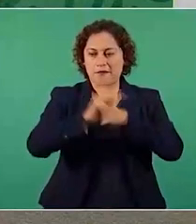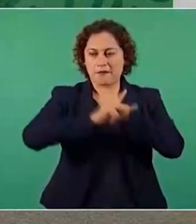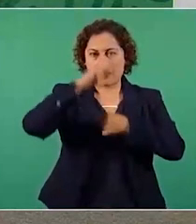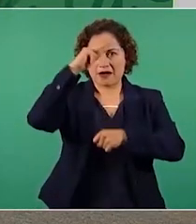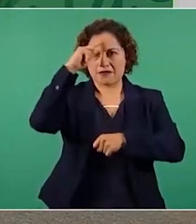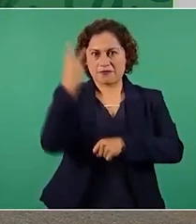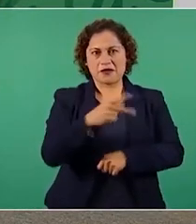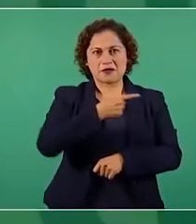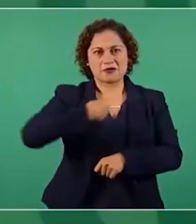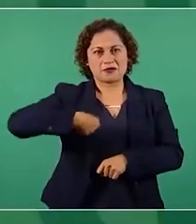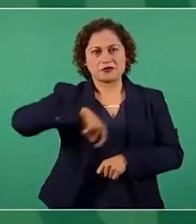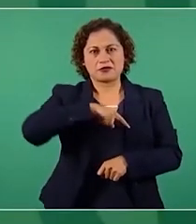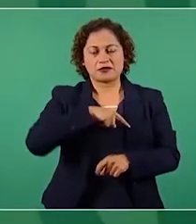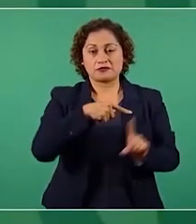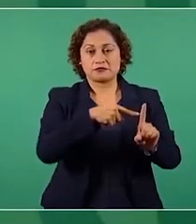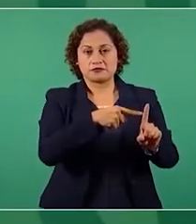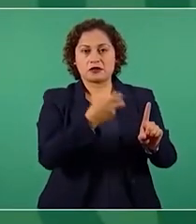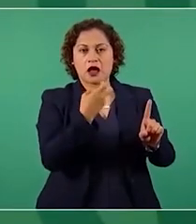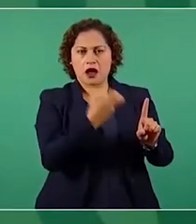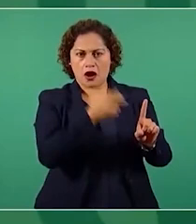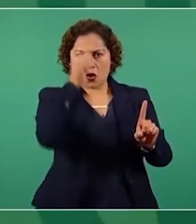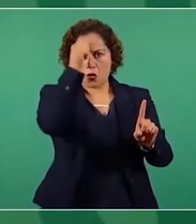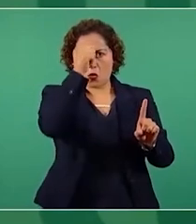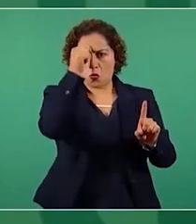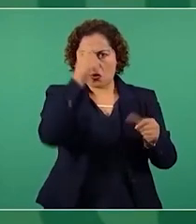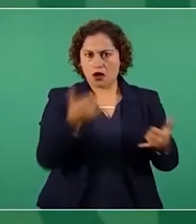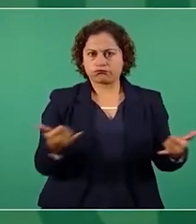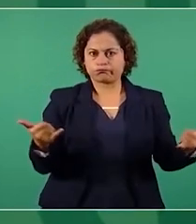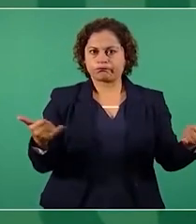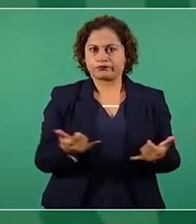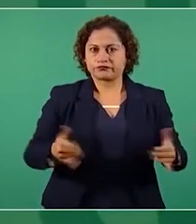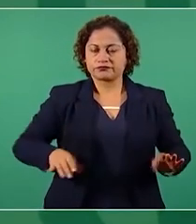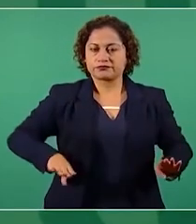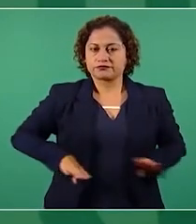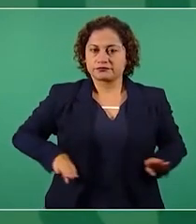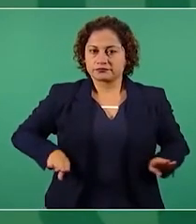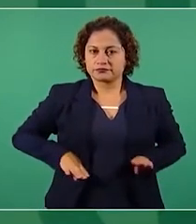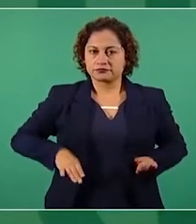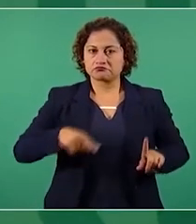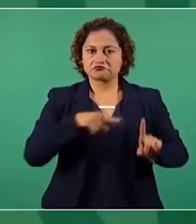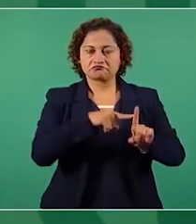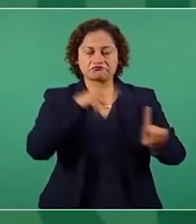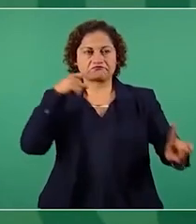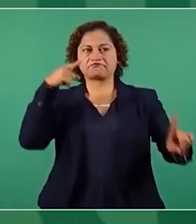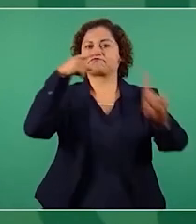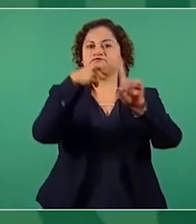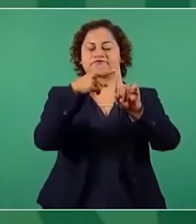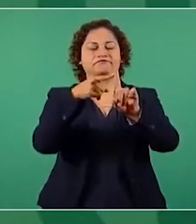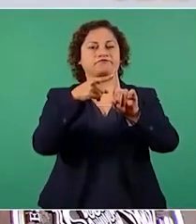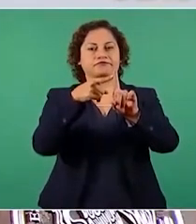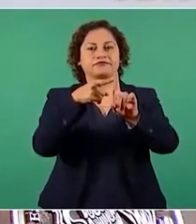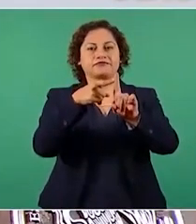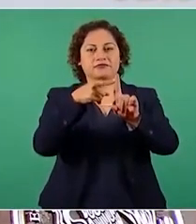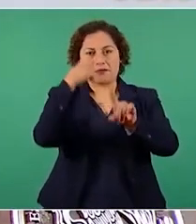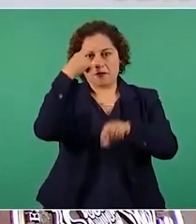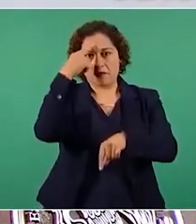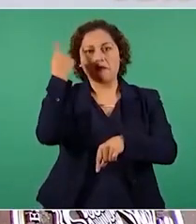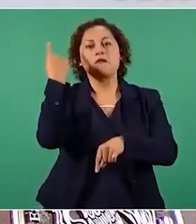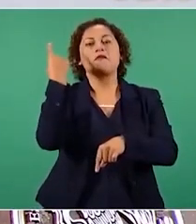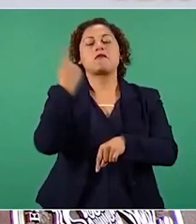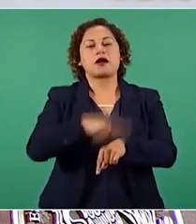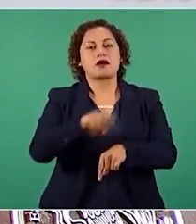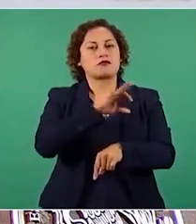Un cura rebelde, revolucionario, que amaba a los pobres, que amaba al pueblo.